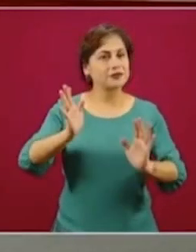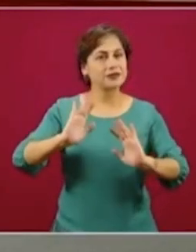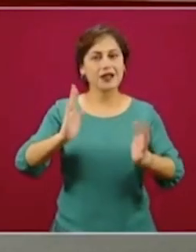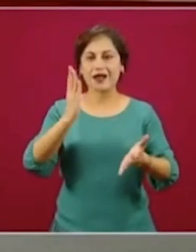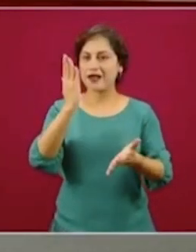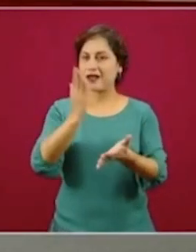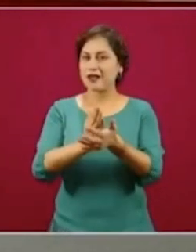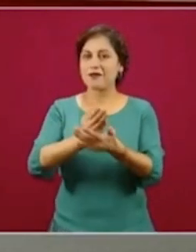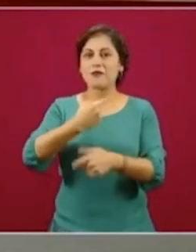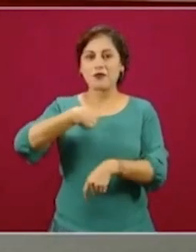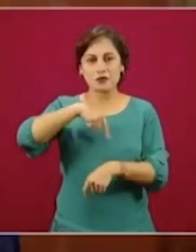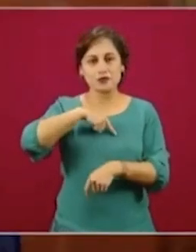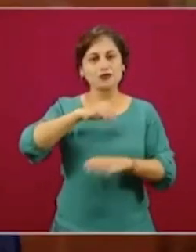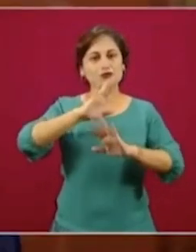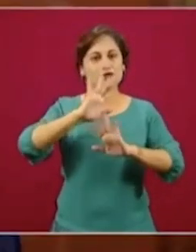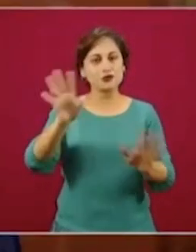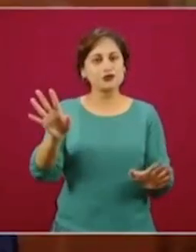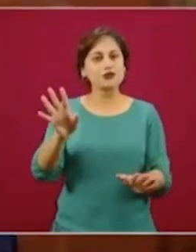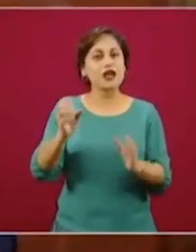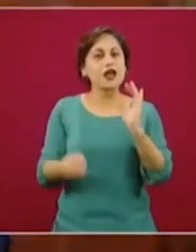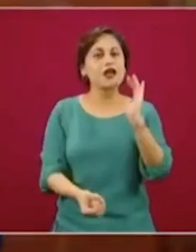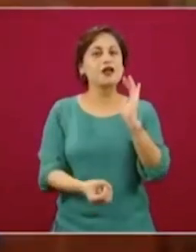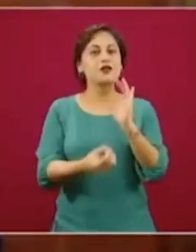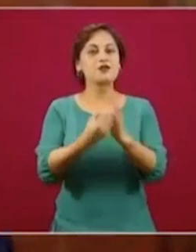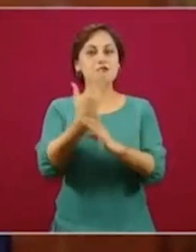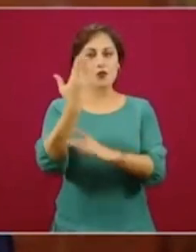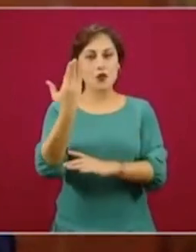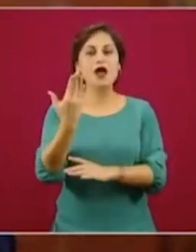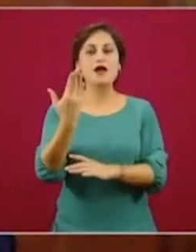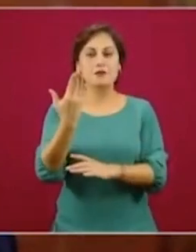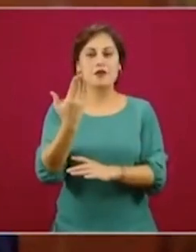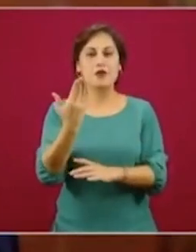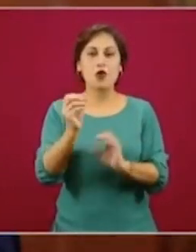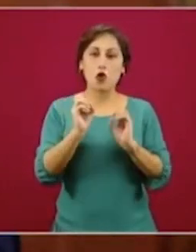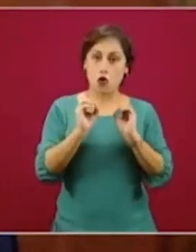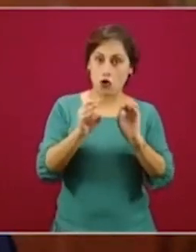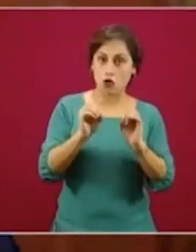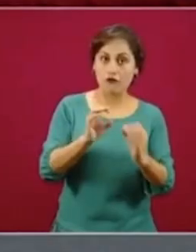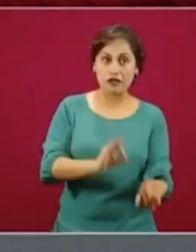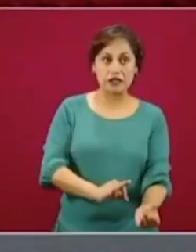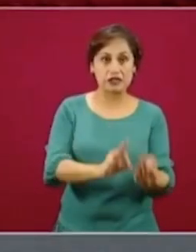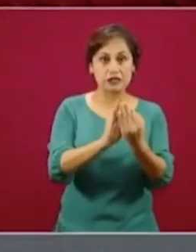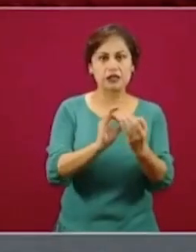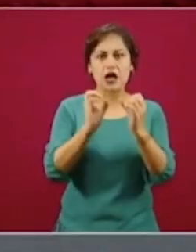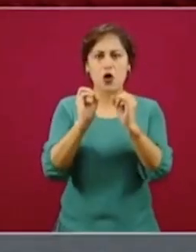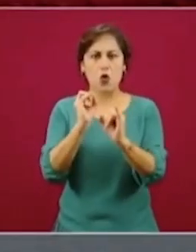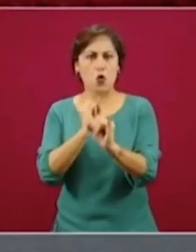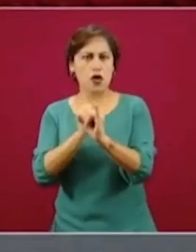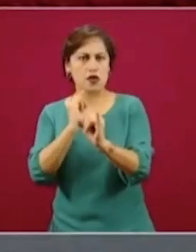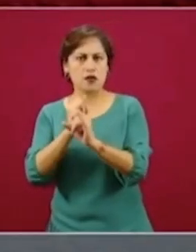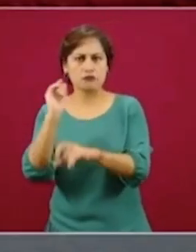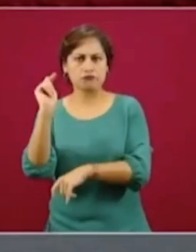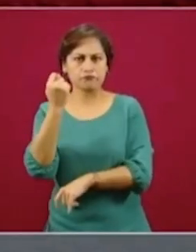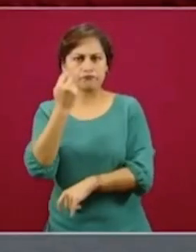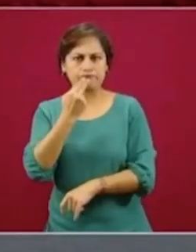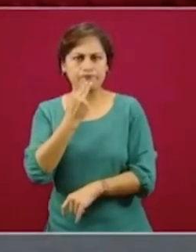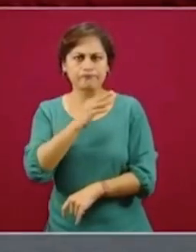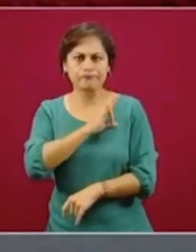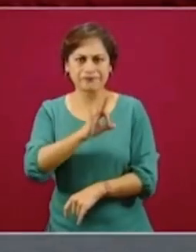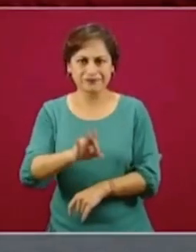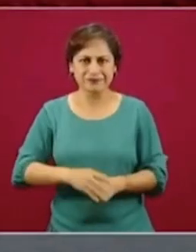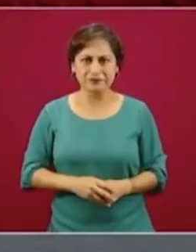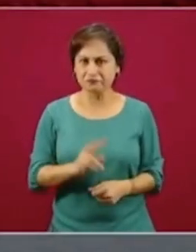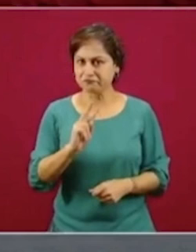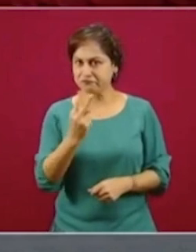personas transitando por las calles y por nuestras oficinas. Y en tercer lugar, otro